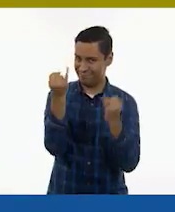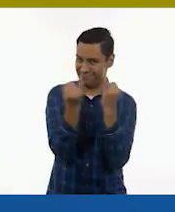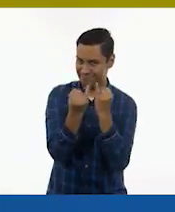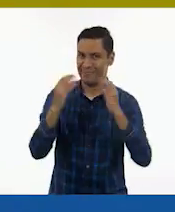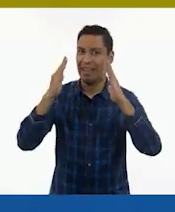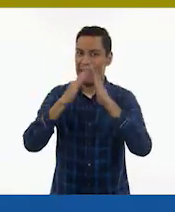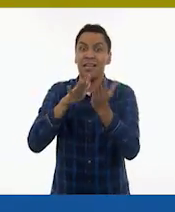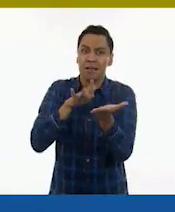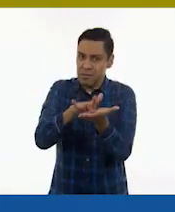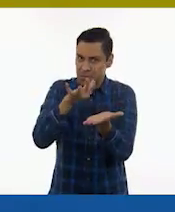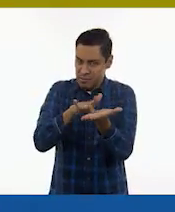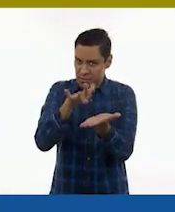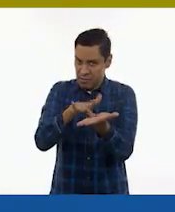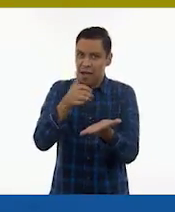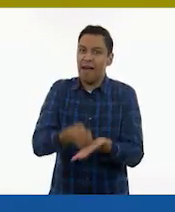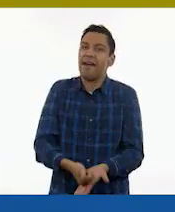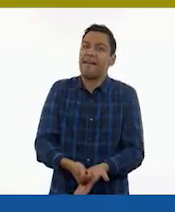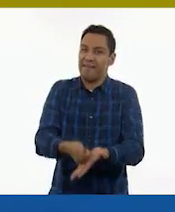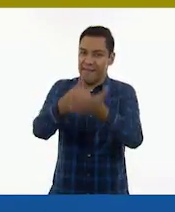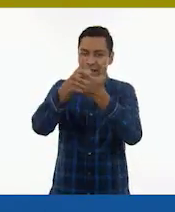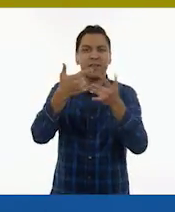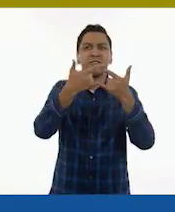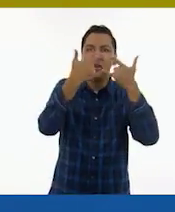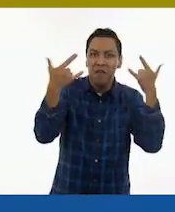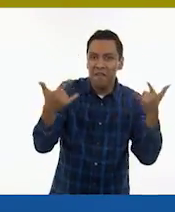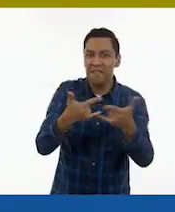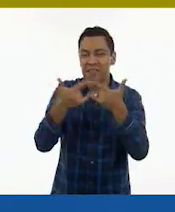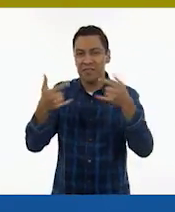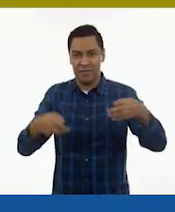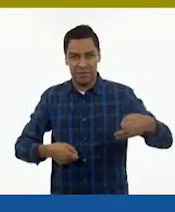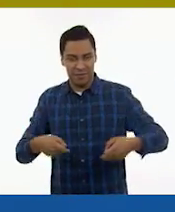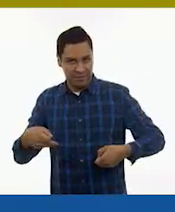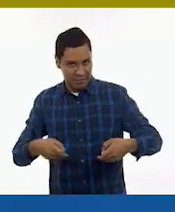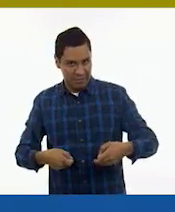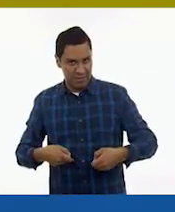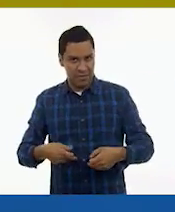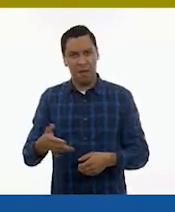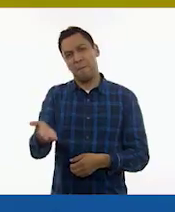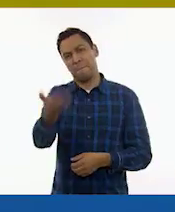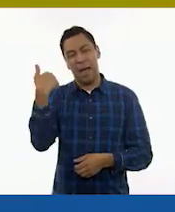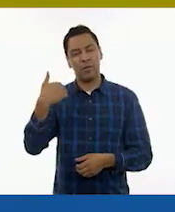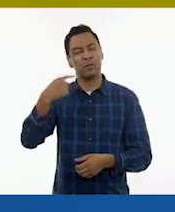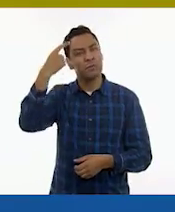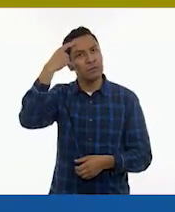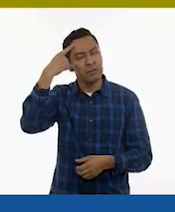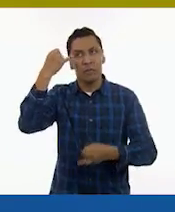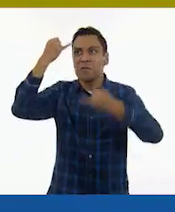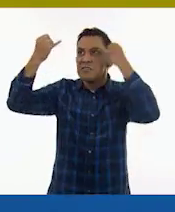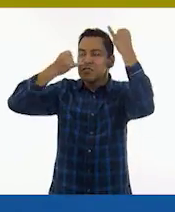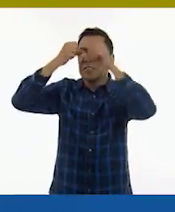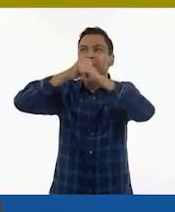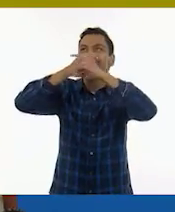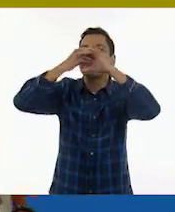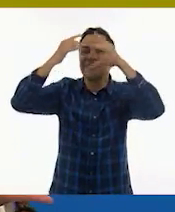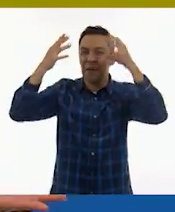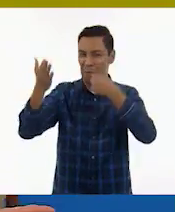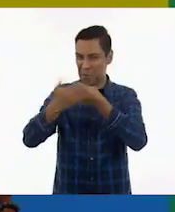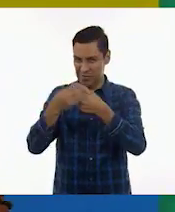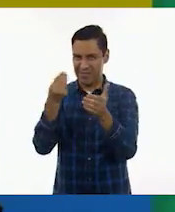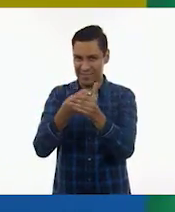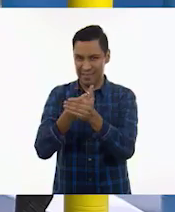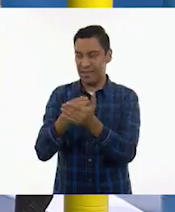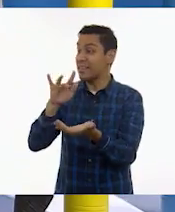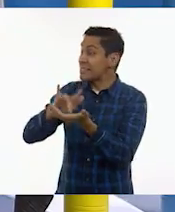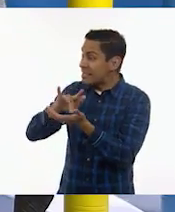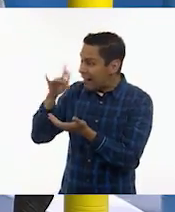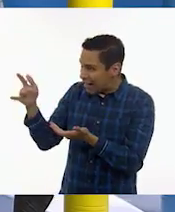casa y a que sigan trabajando con las historias en el teatro. Y que vengan con kilos de imaginación la próxima sesión. Gracias, Itzel